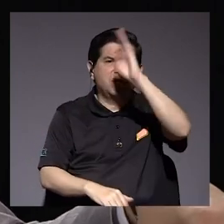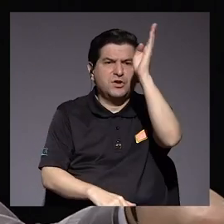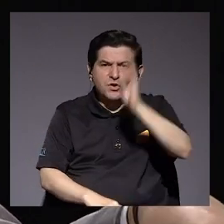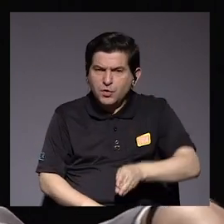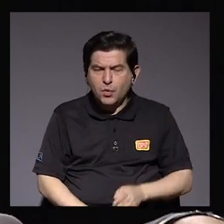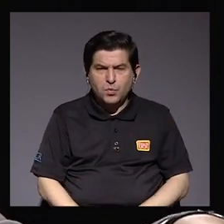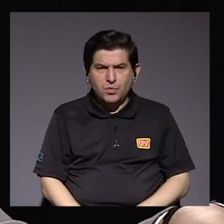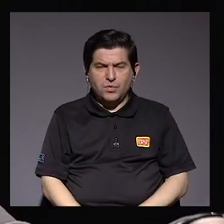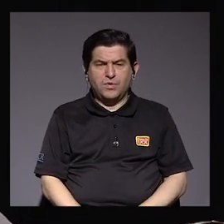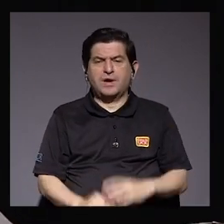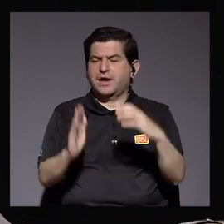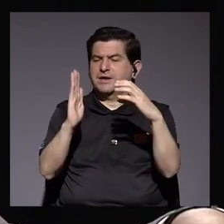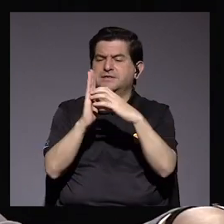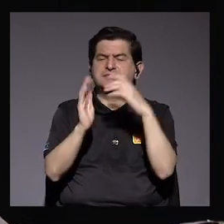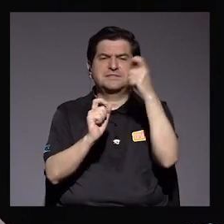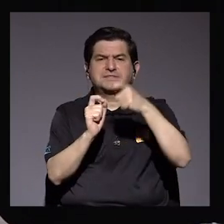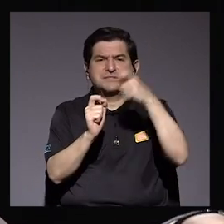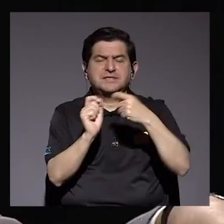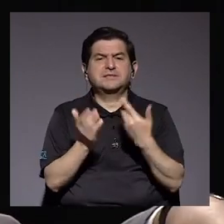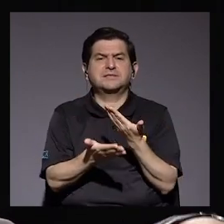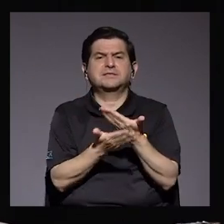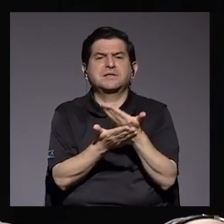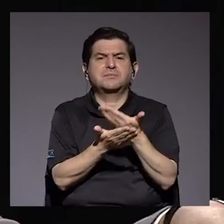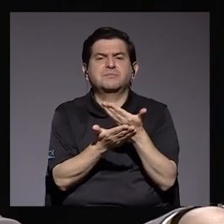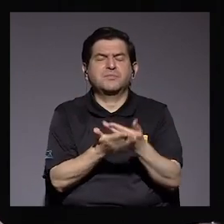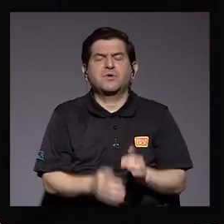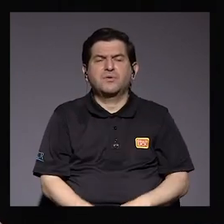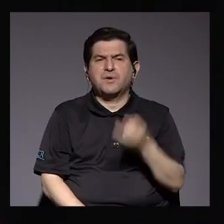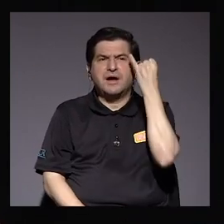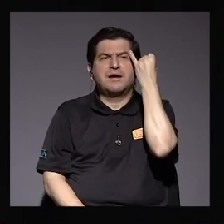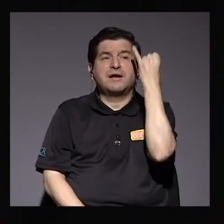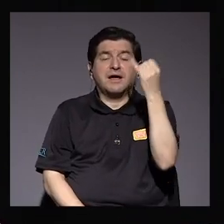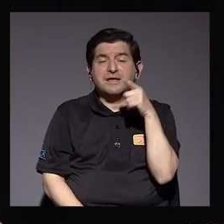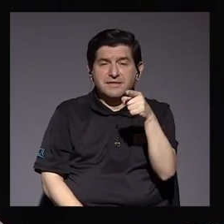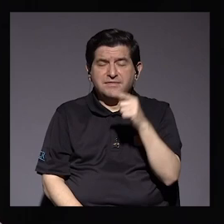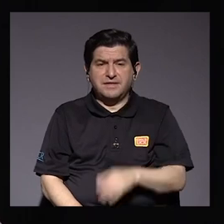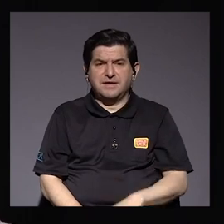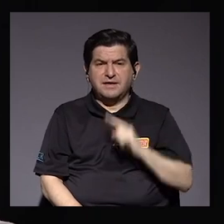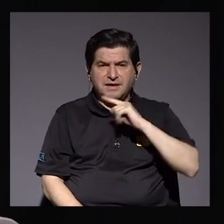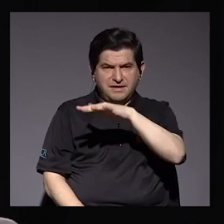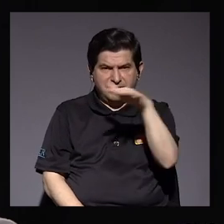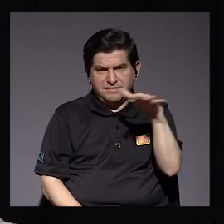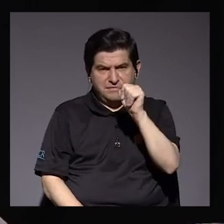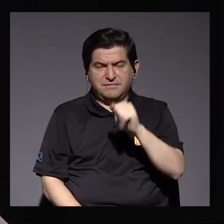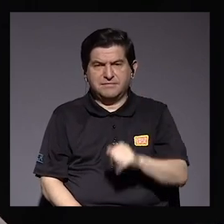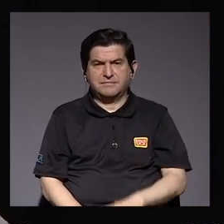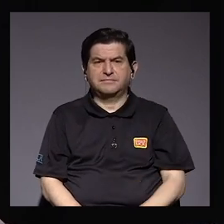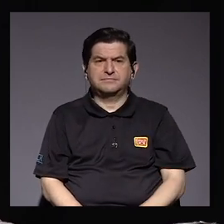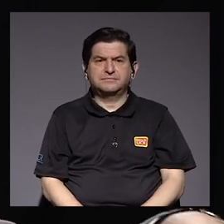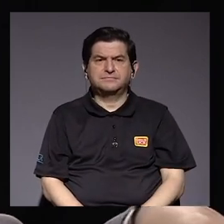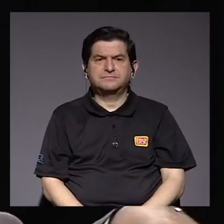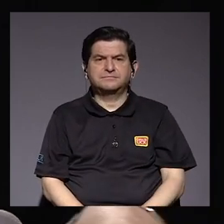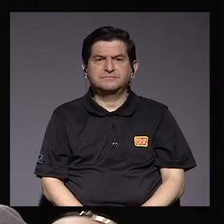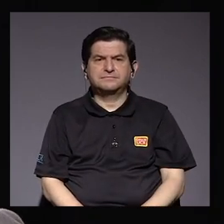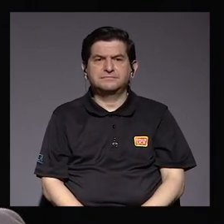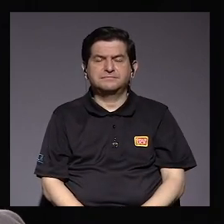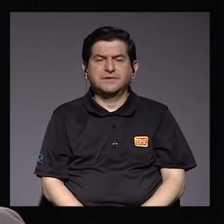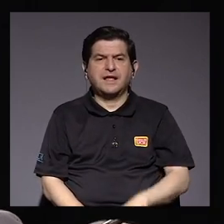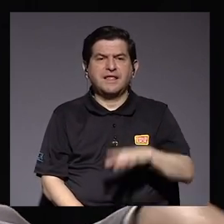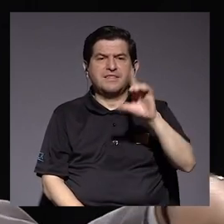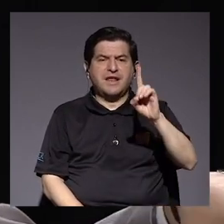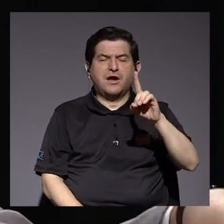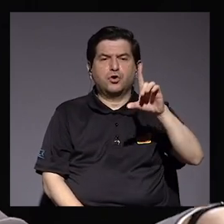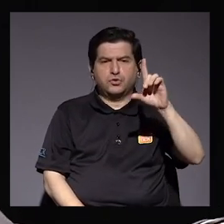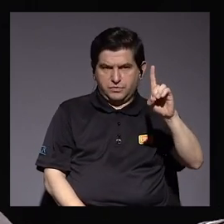citas textuales que demostraran la argumentación para sostener esas realidades. Inclusive Dragos